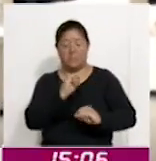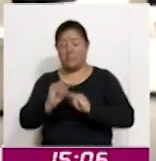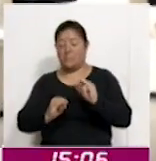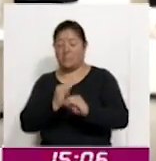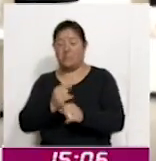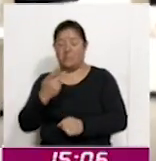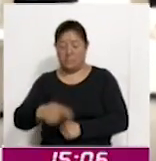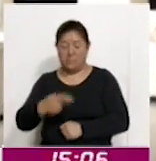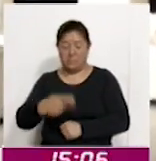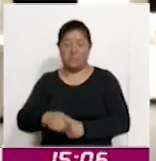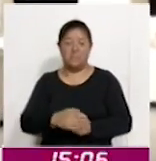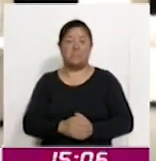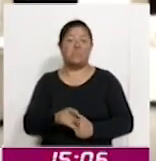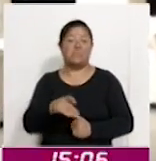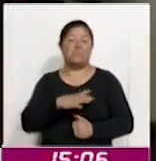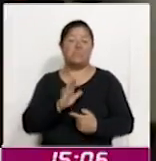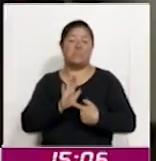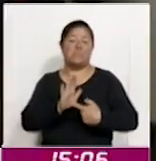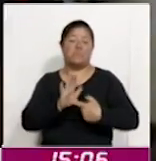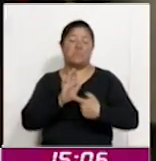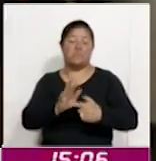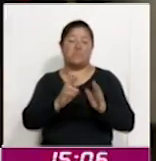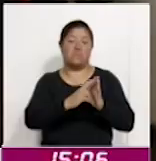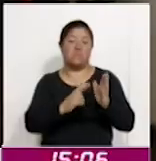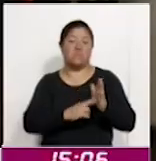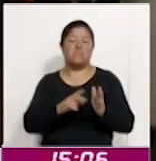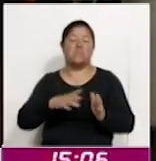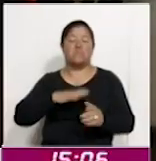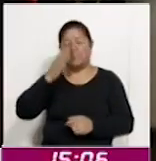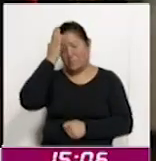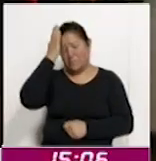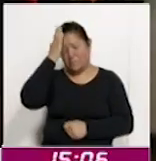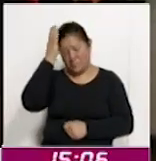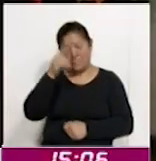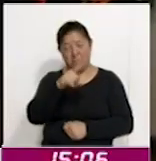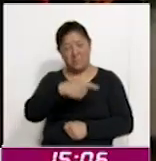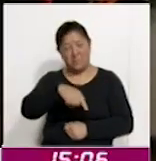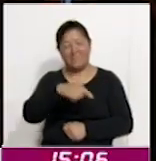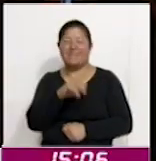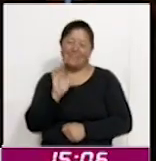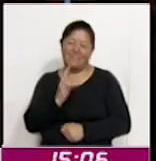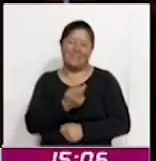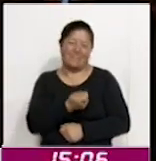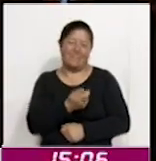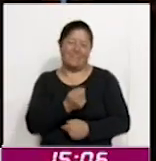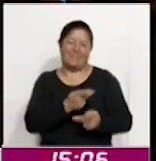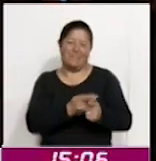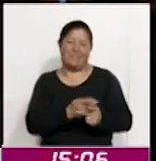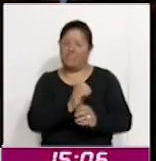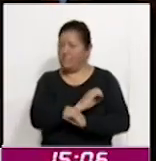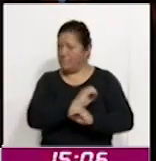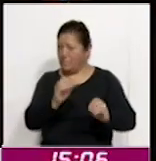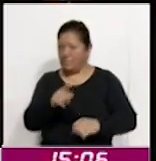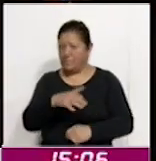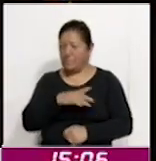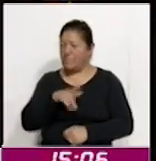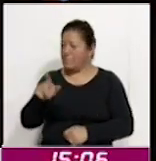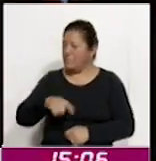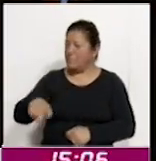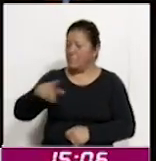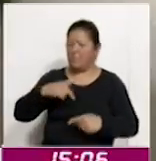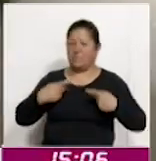aplicación del protocolo, se comento que se consideran los principios de cero tolerancia, perspectiva de género, pro persona, confidencialidad,